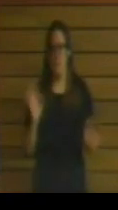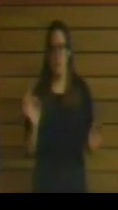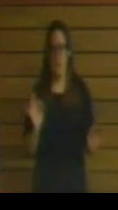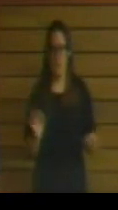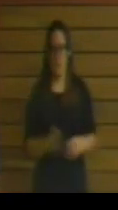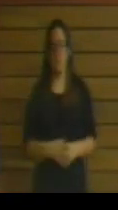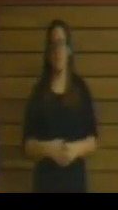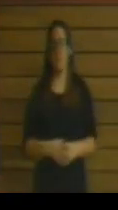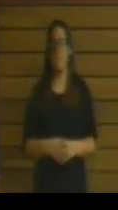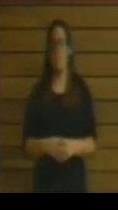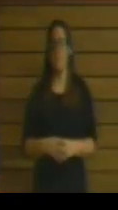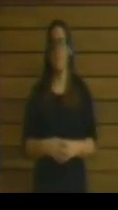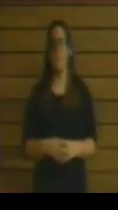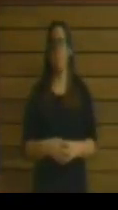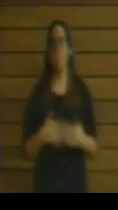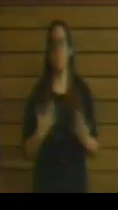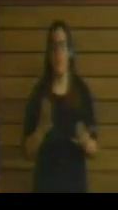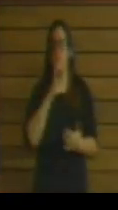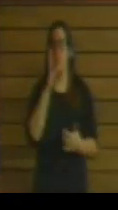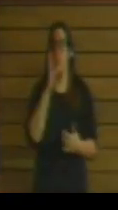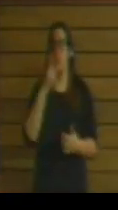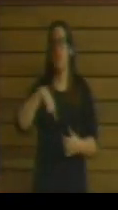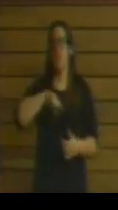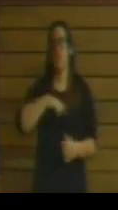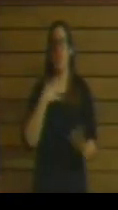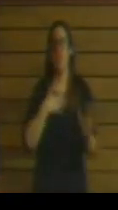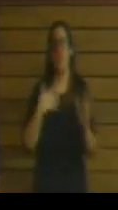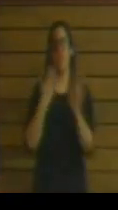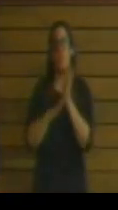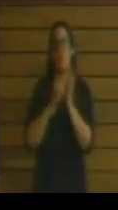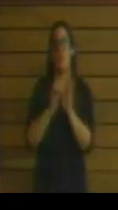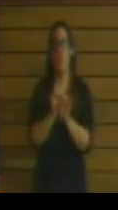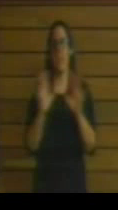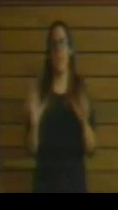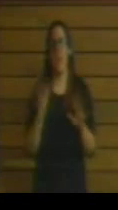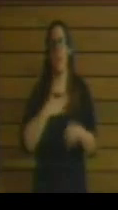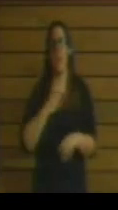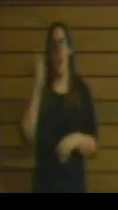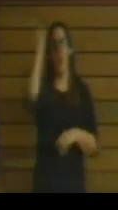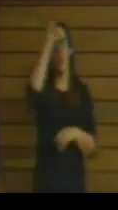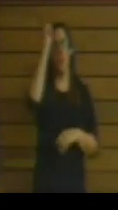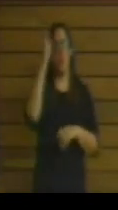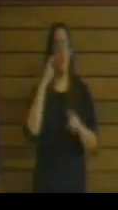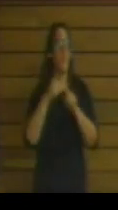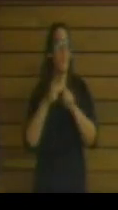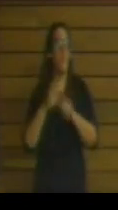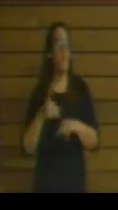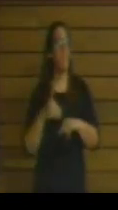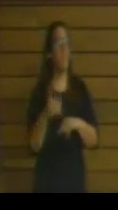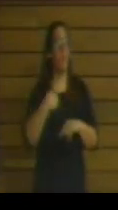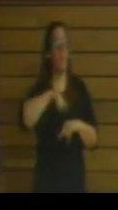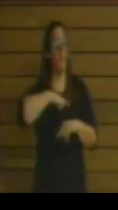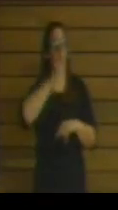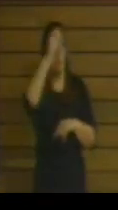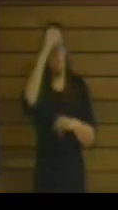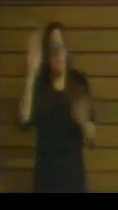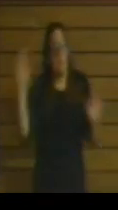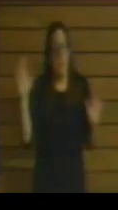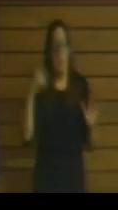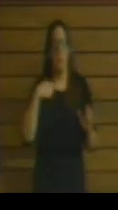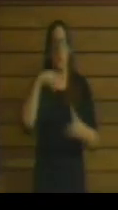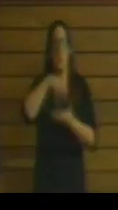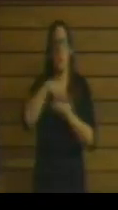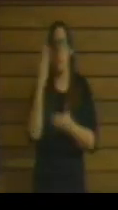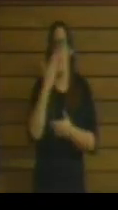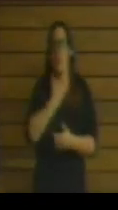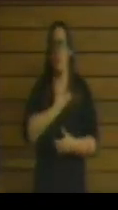planteamiento nosotros sí que queremos dejar clara cuál es la postura de futuro que vemos para estas escuelas municipales. A nosotros